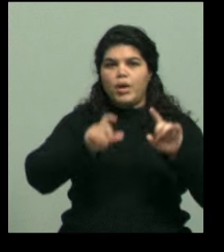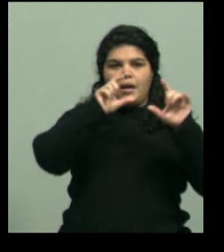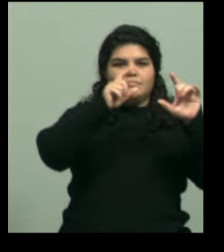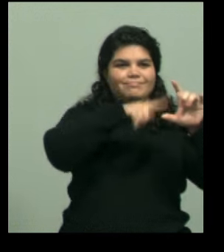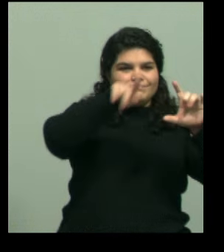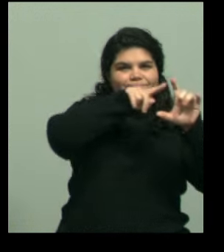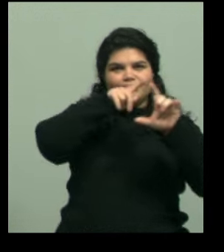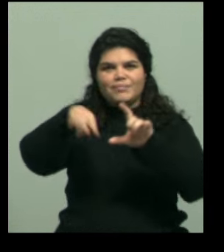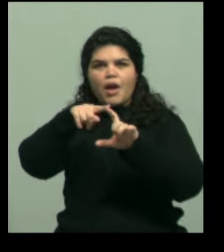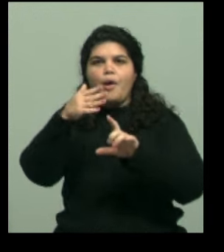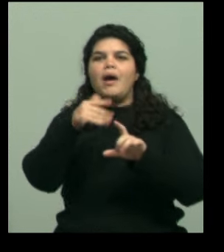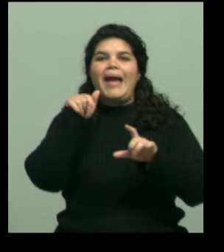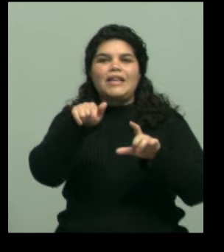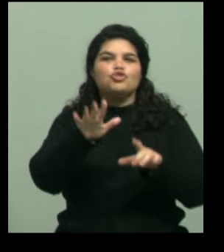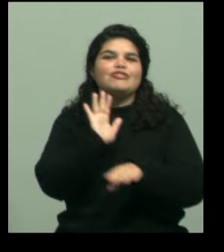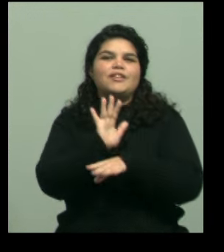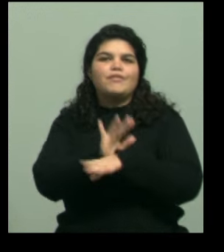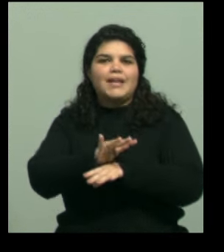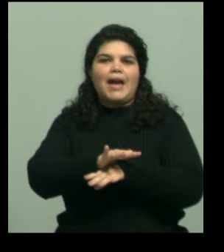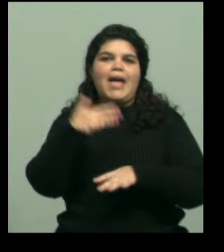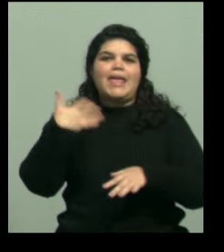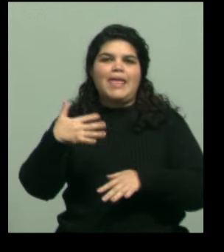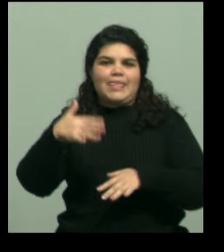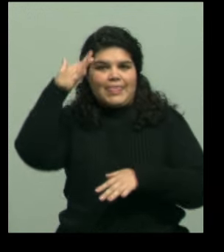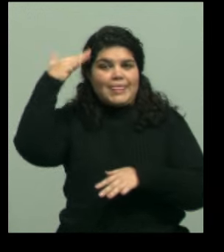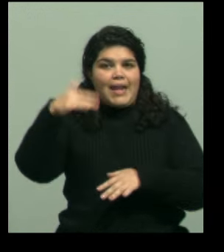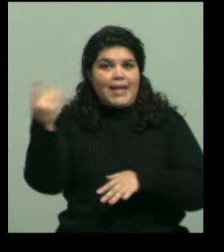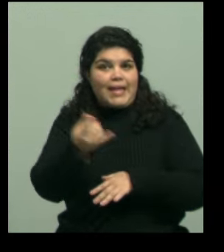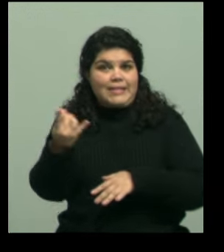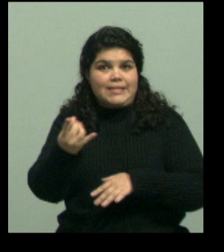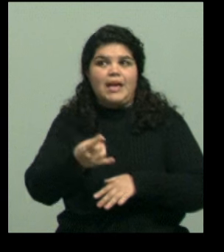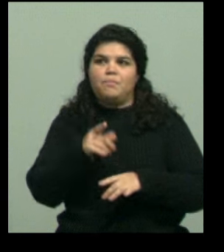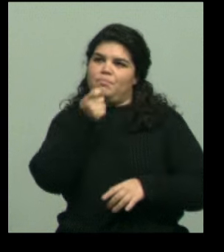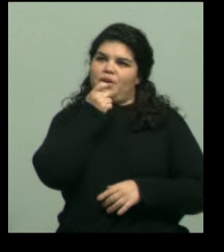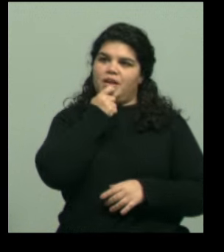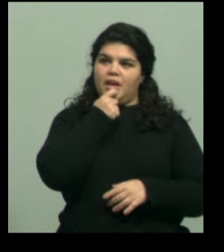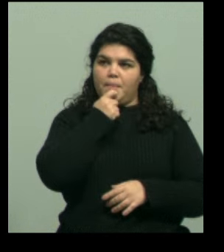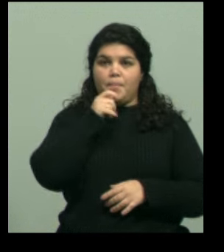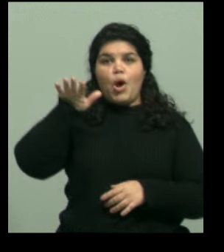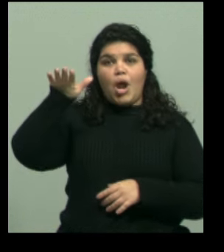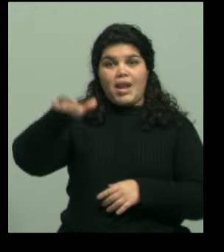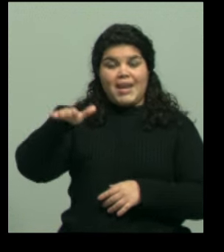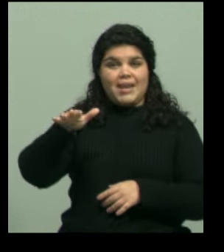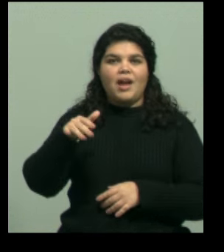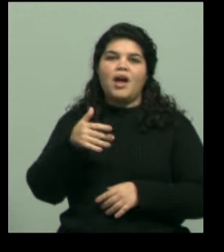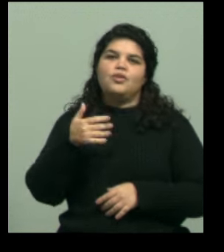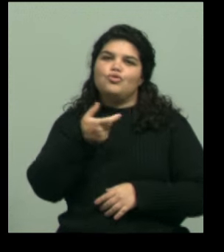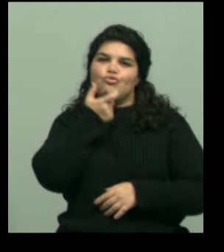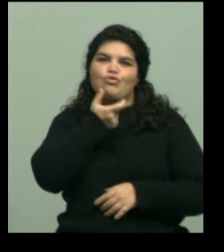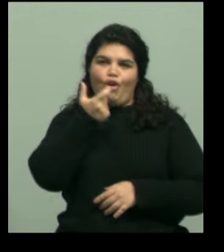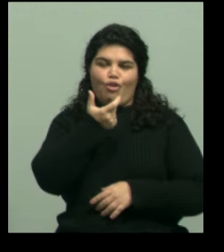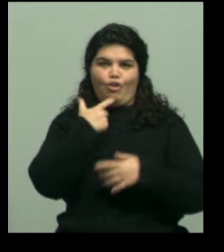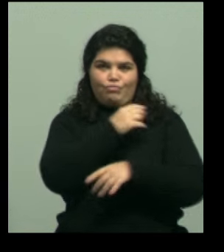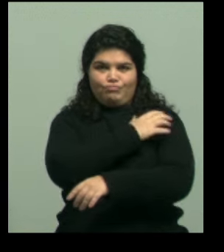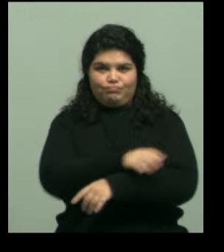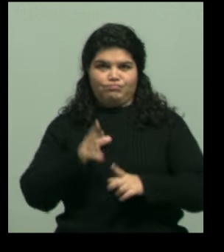efectivamente estaba retocada. Por ejemplo, el patrón del suéter de la niña, que es de color rojo, tenía una